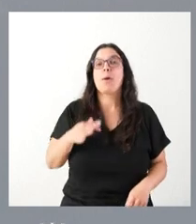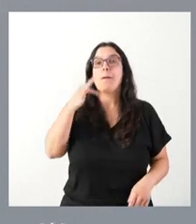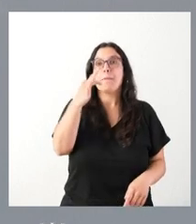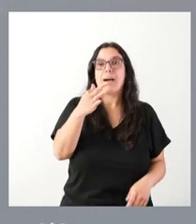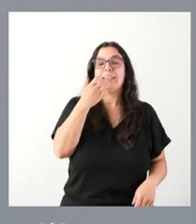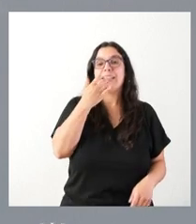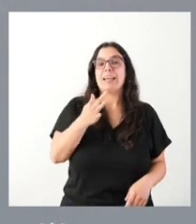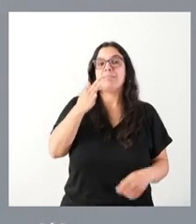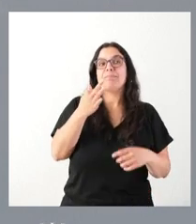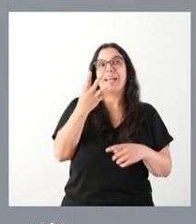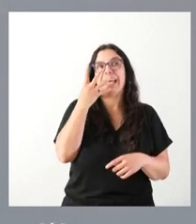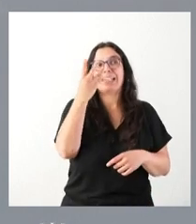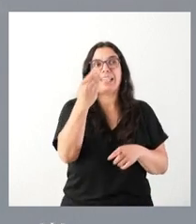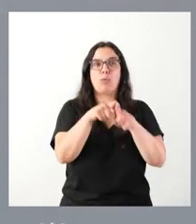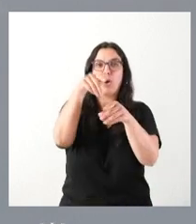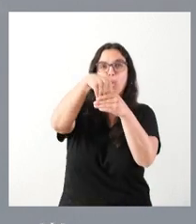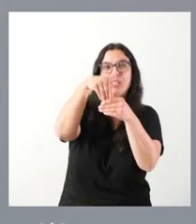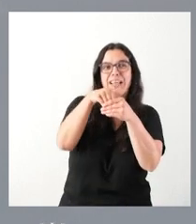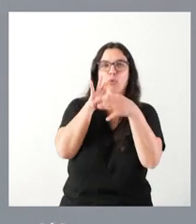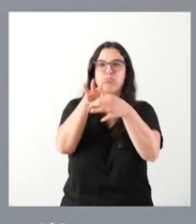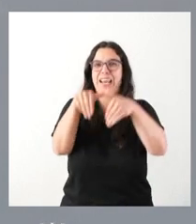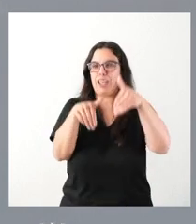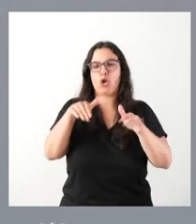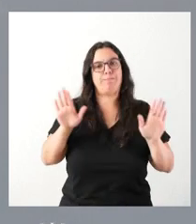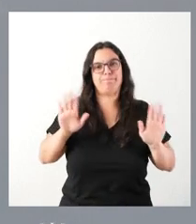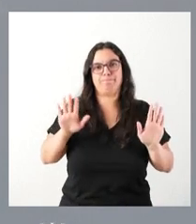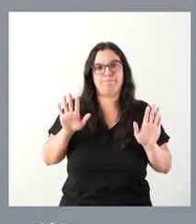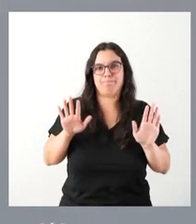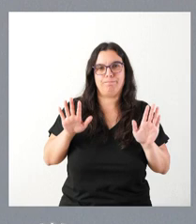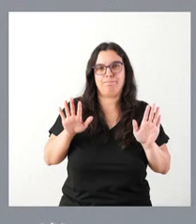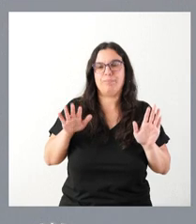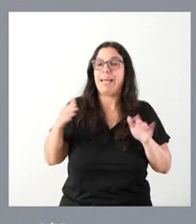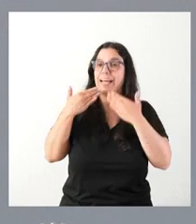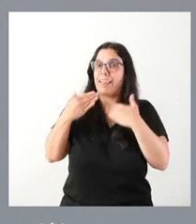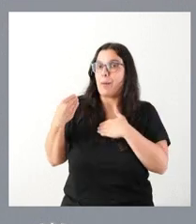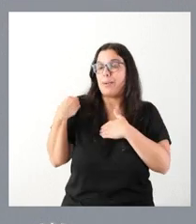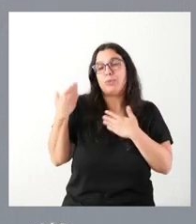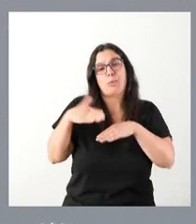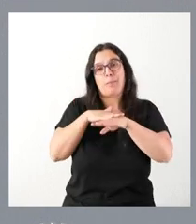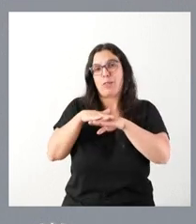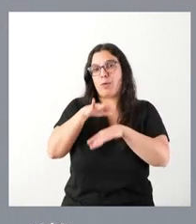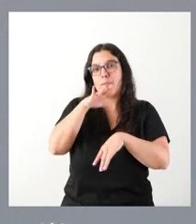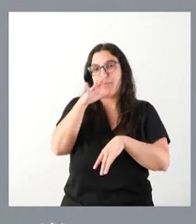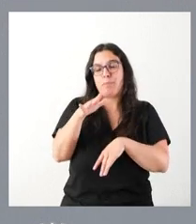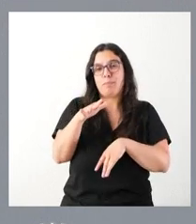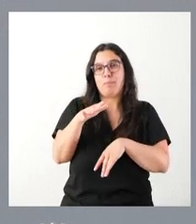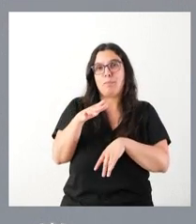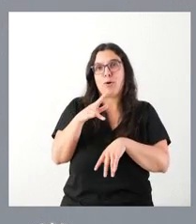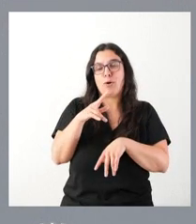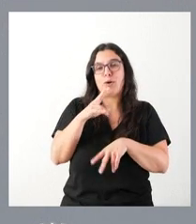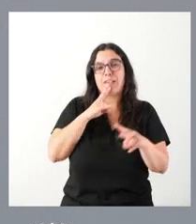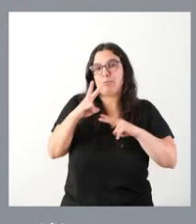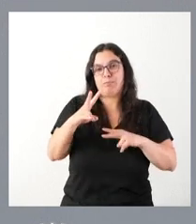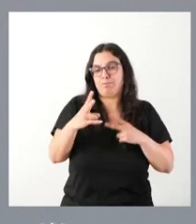entenderse que puede tener un contenido electoral. Le agradezco su pregunta y disculpe que la respuesta tenga que ser